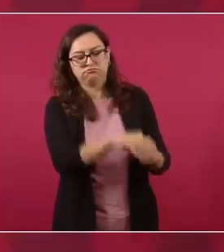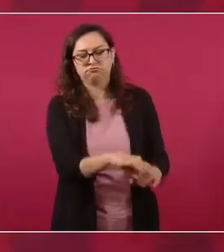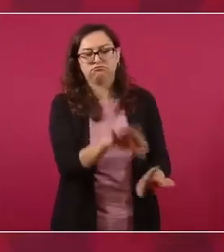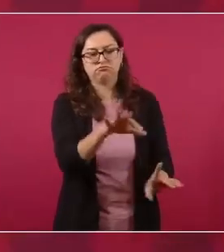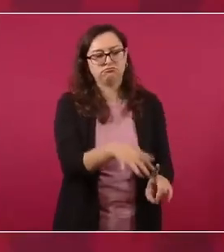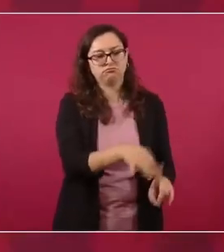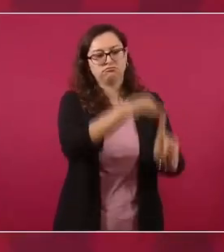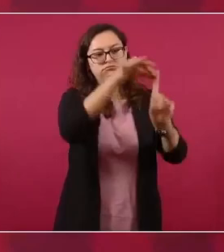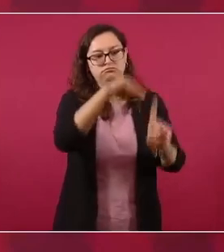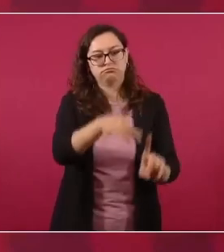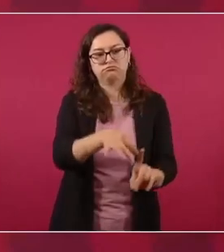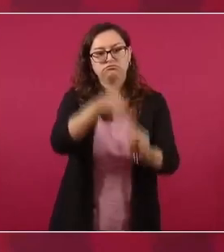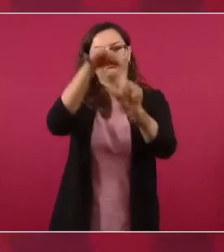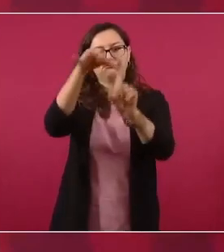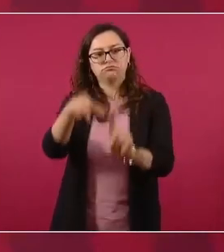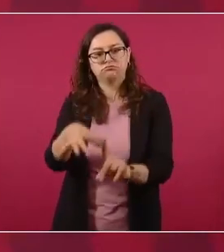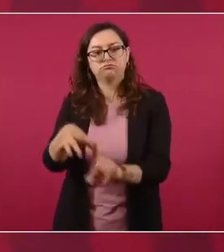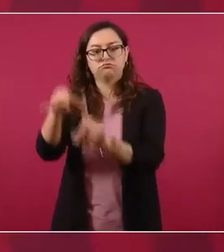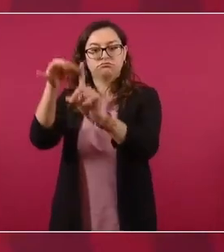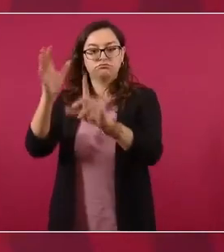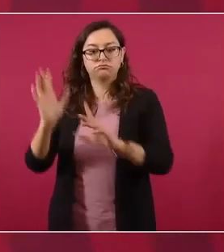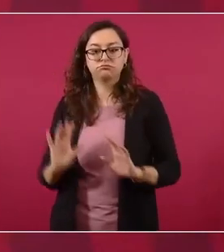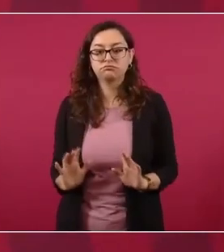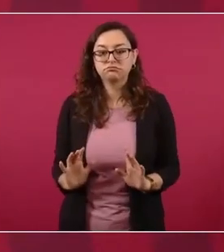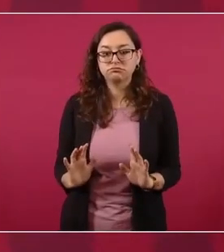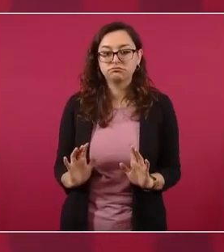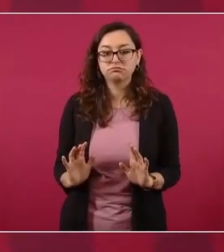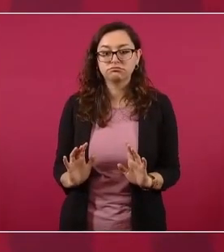los que tengan más votación